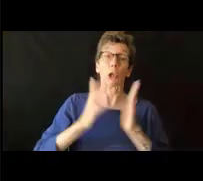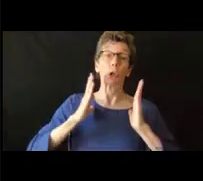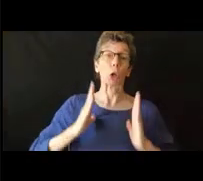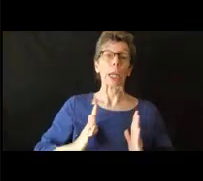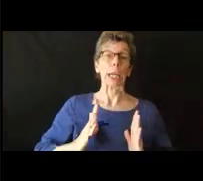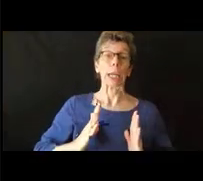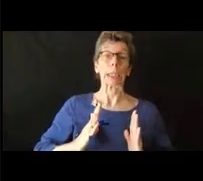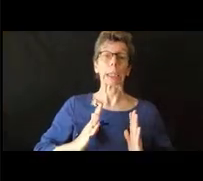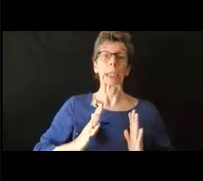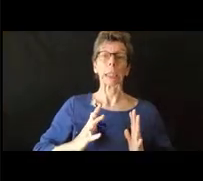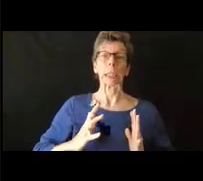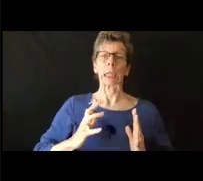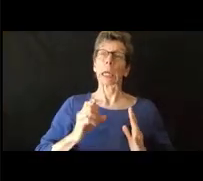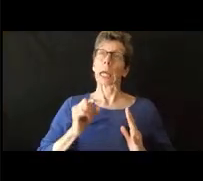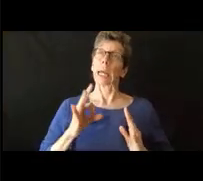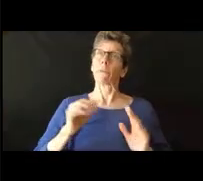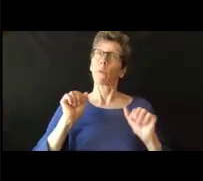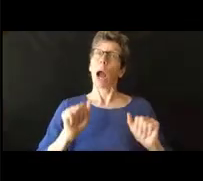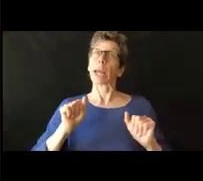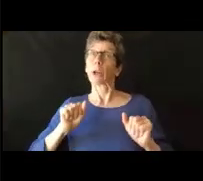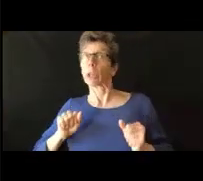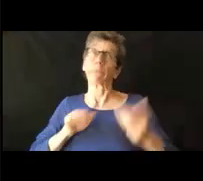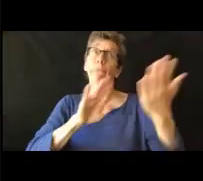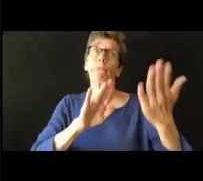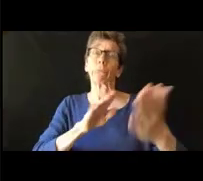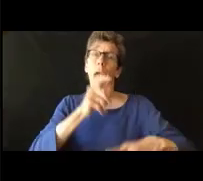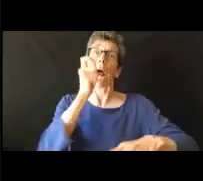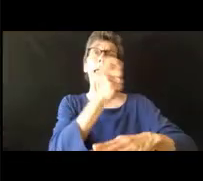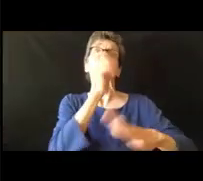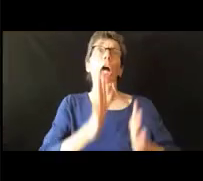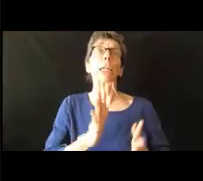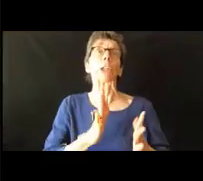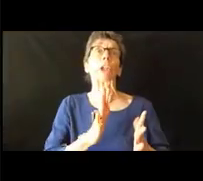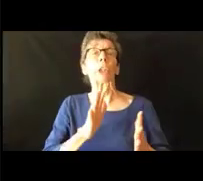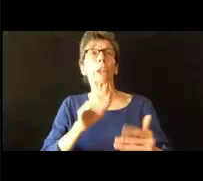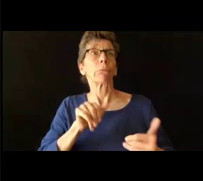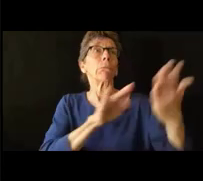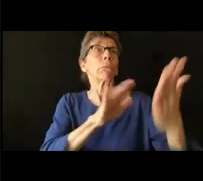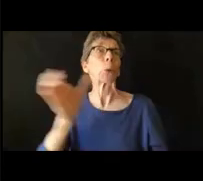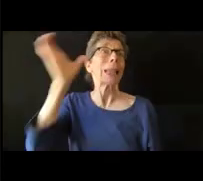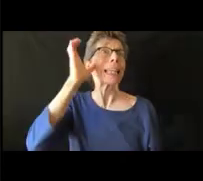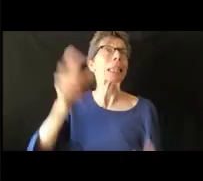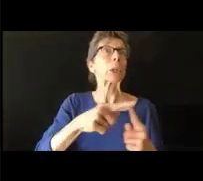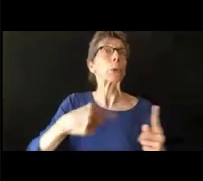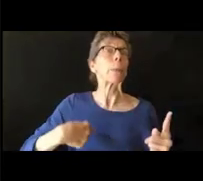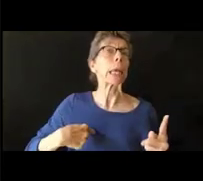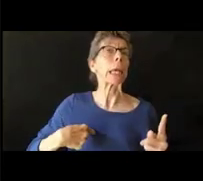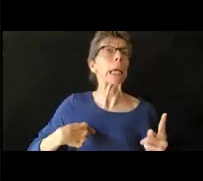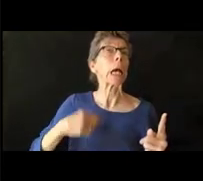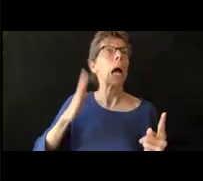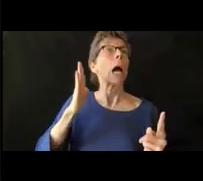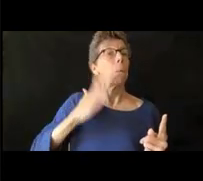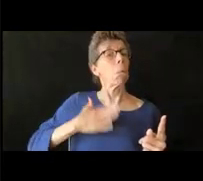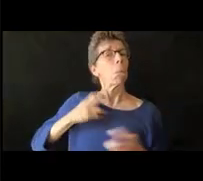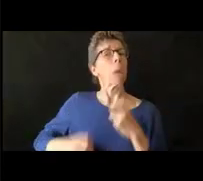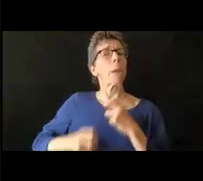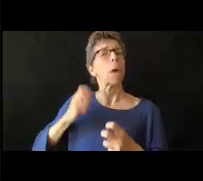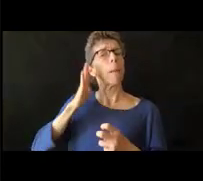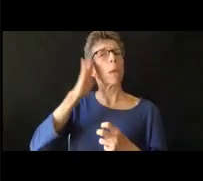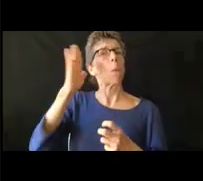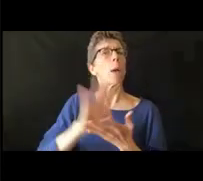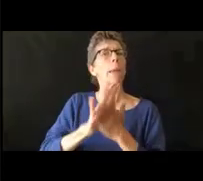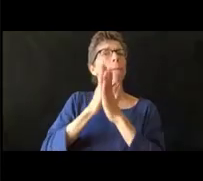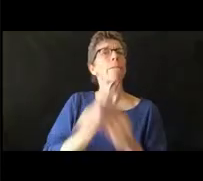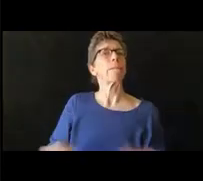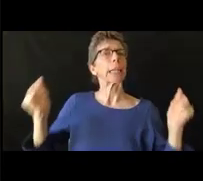nosotros podemos ir ante un juez o si encontramos a alguien que escuche, podemos arreglar el problema y se puede arreglar el